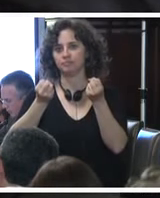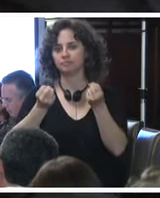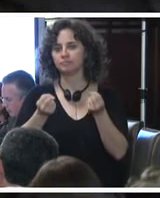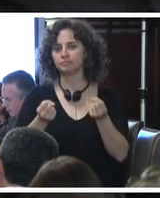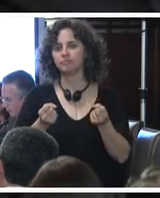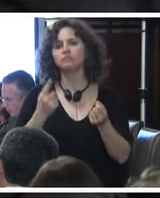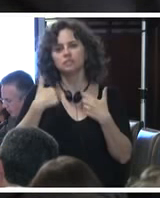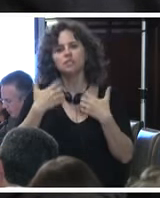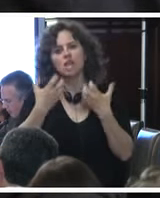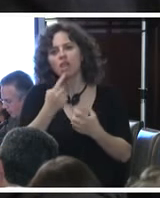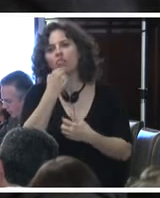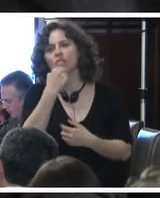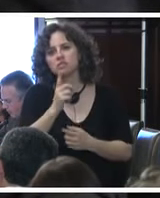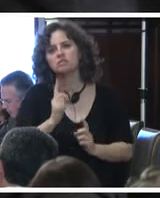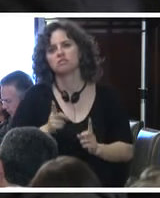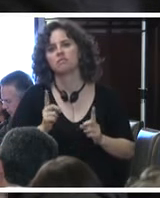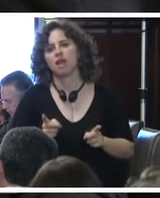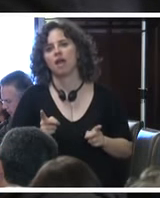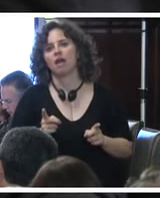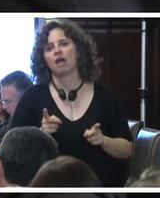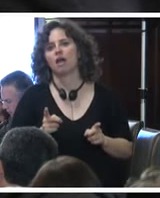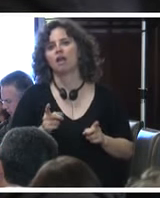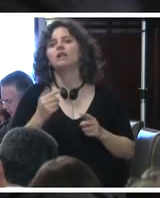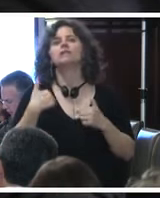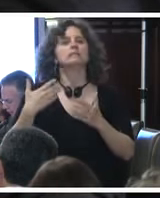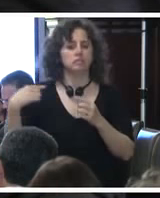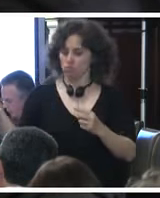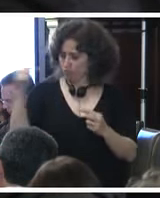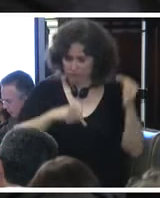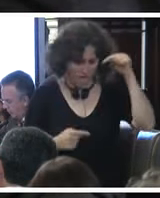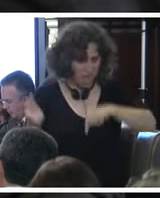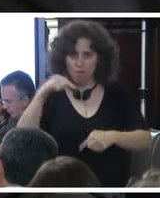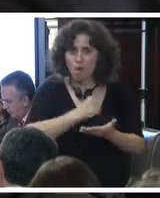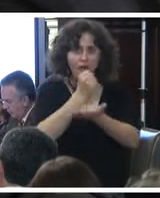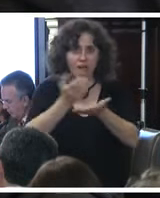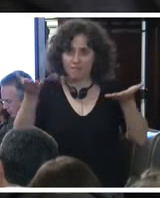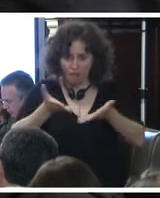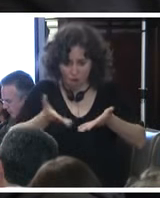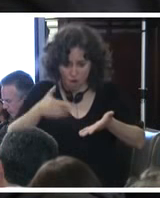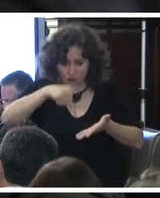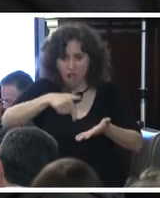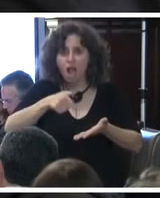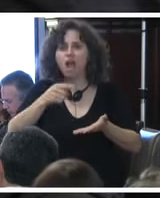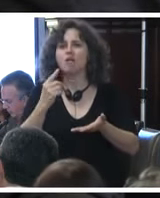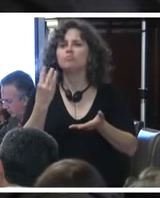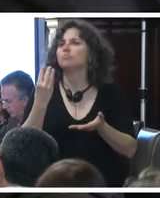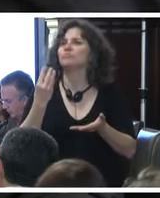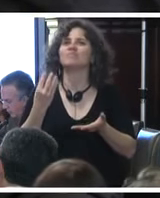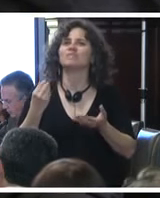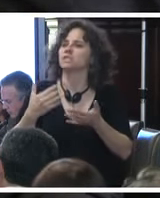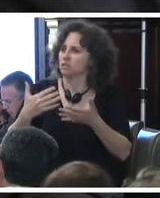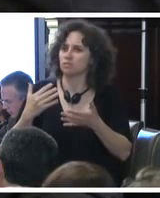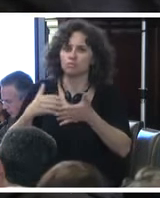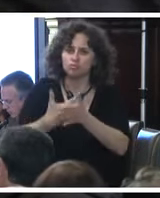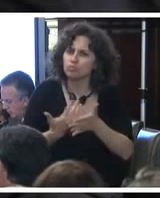Y quiero también decirles que si hemos venido hasta acá con mucho sacrificio,